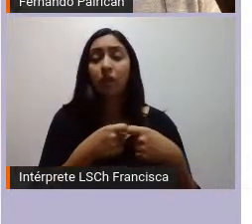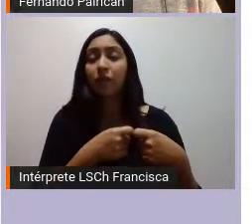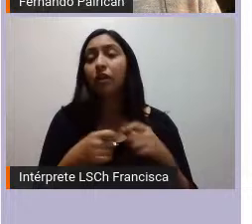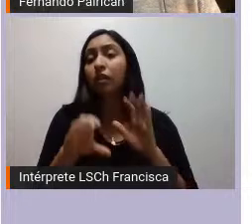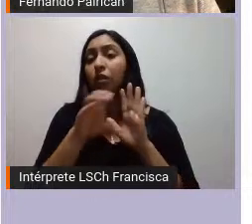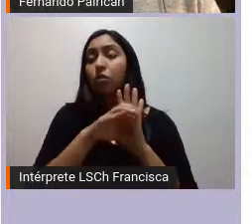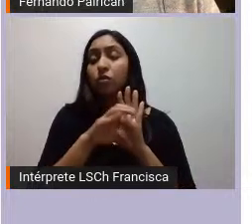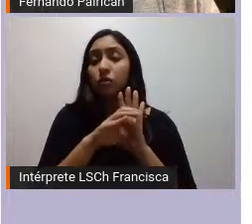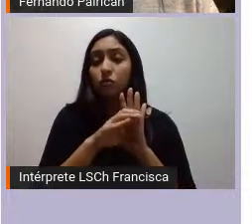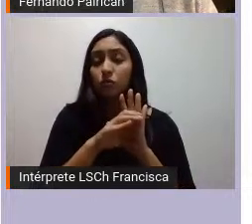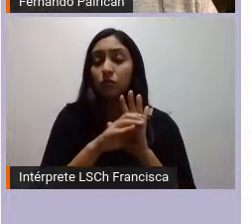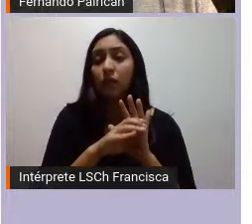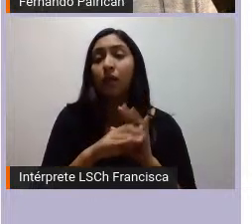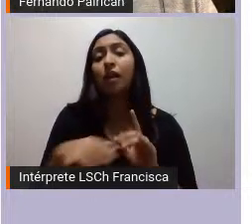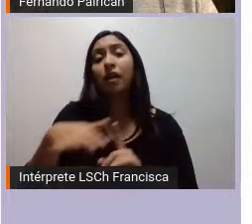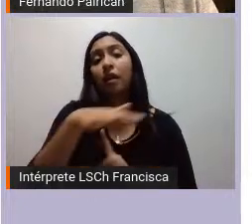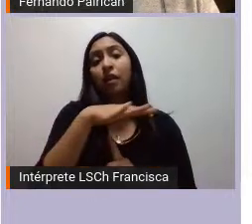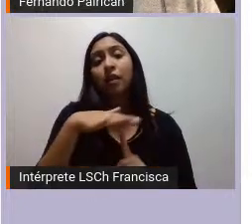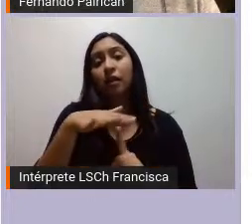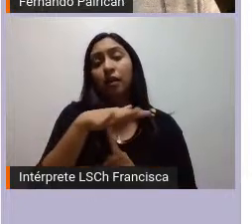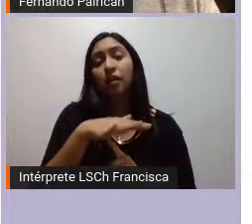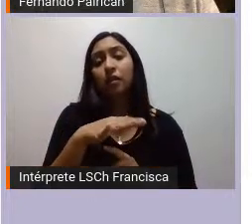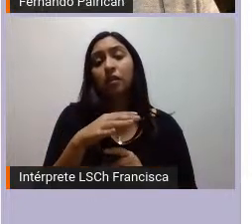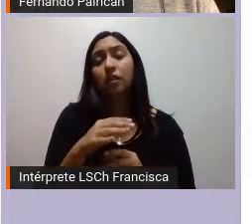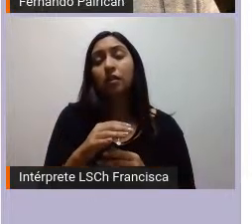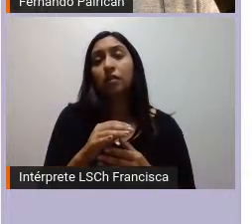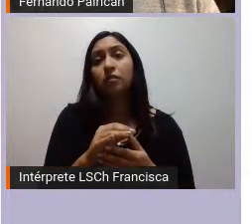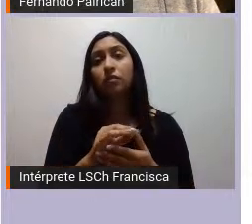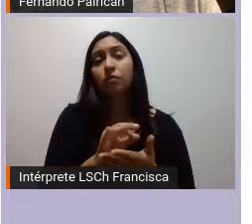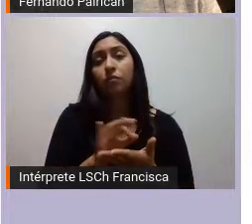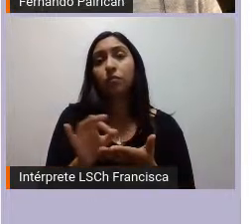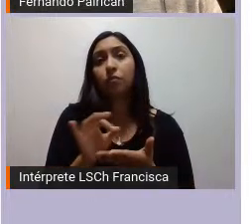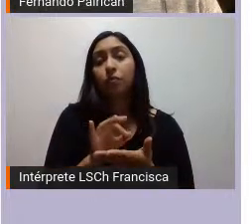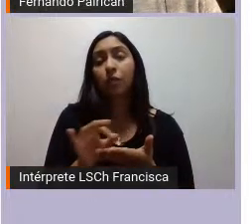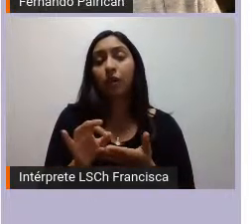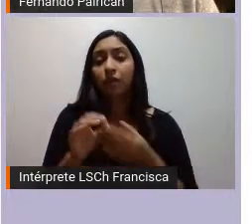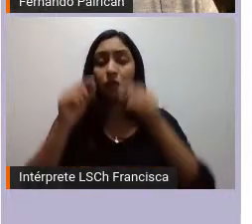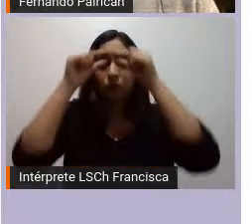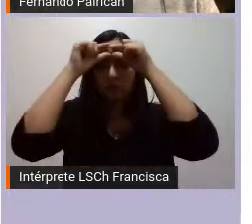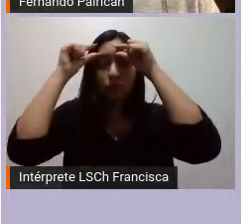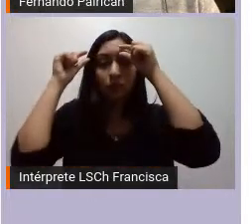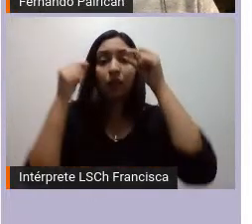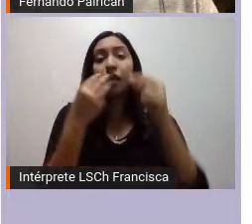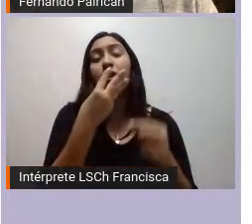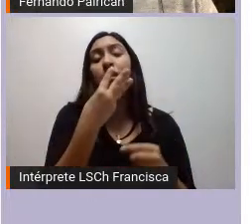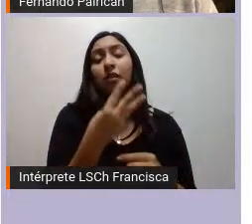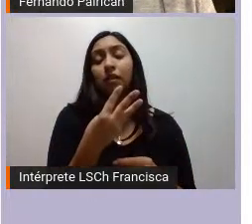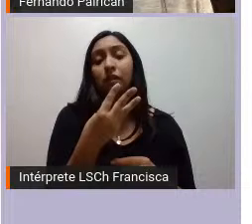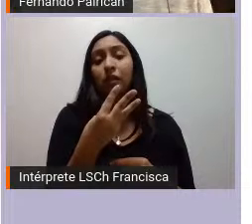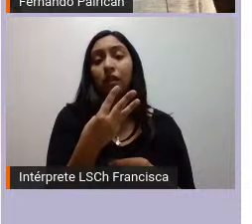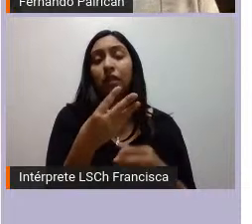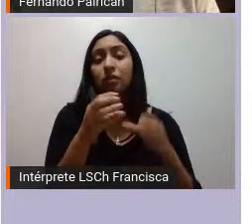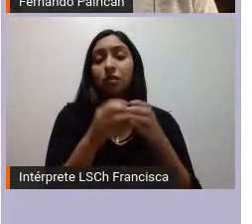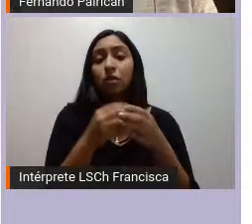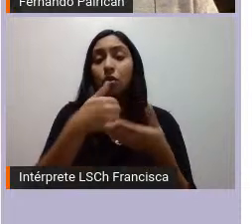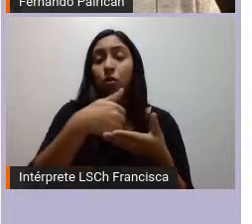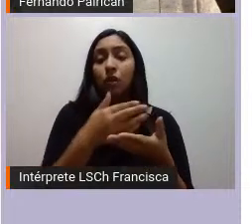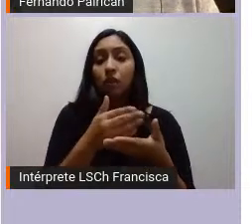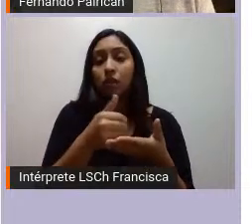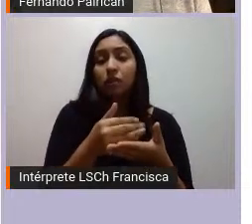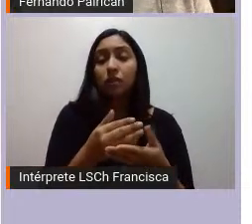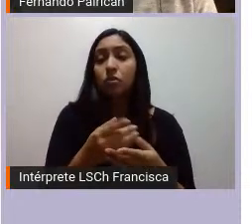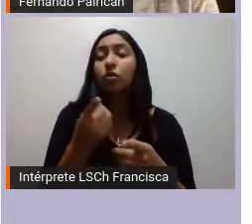en el caso del pueblo mapuche han sido tres organizaciones las que lo han debatido durante la